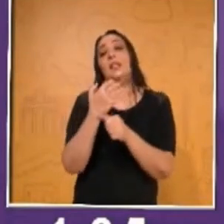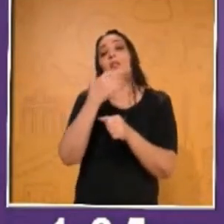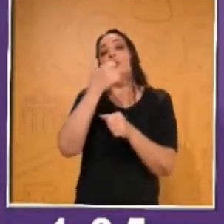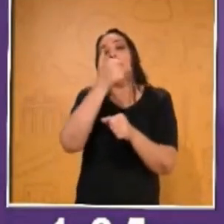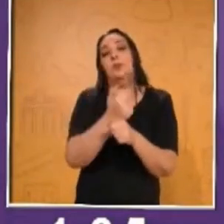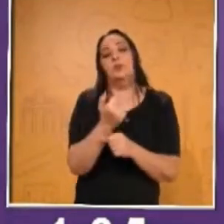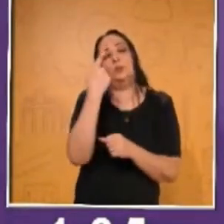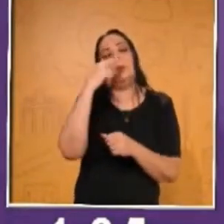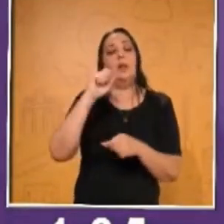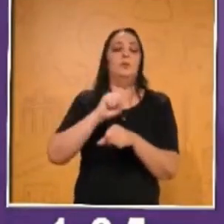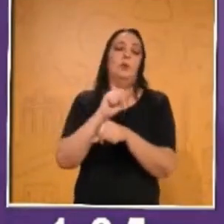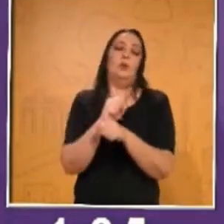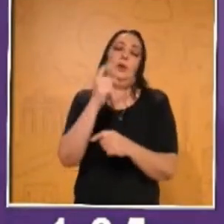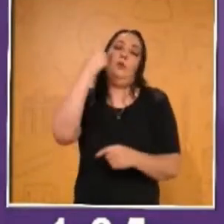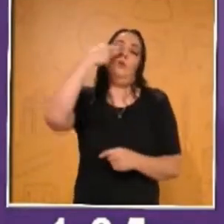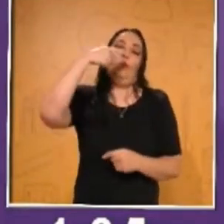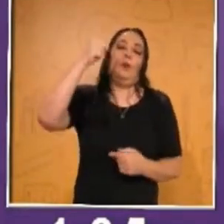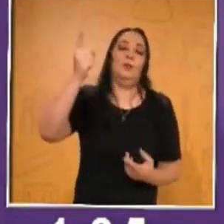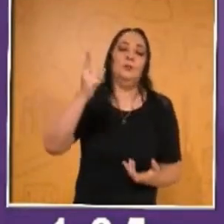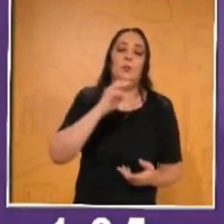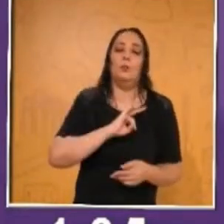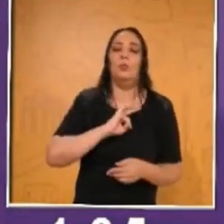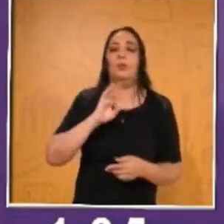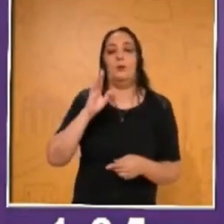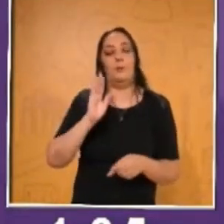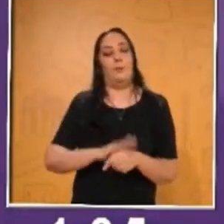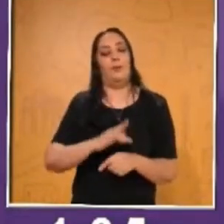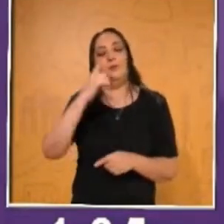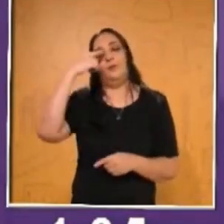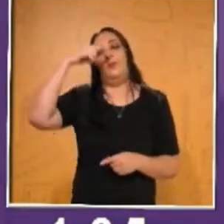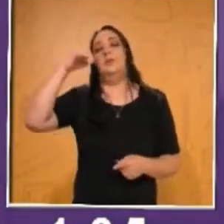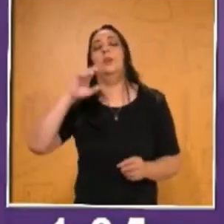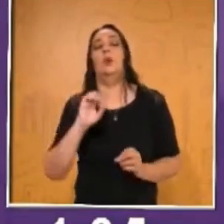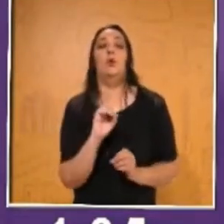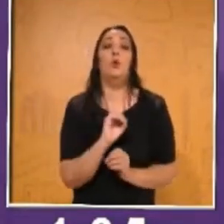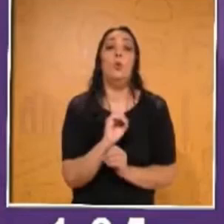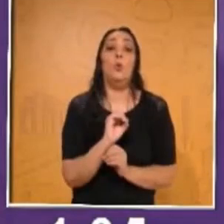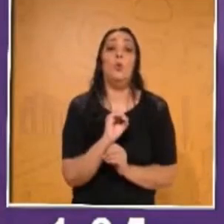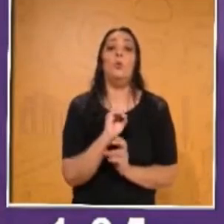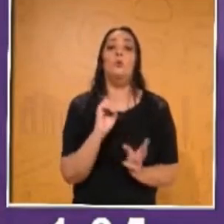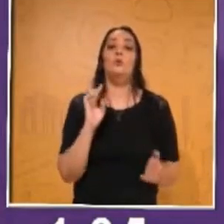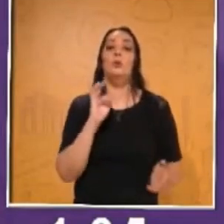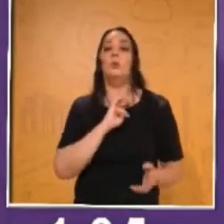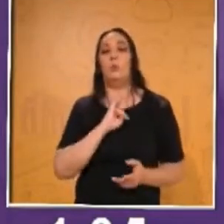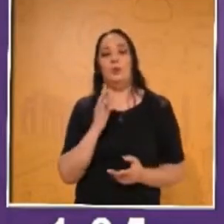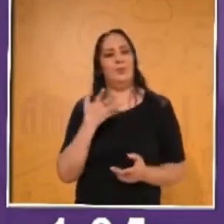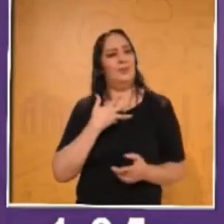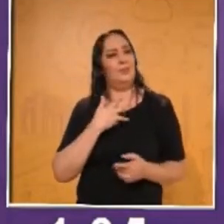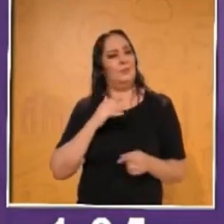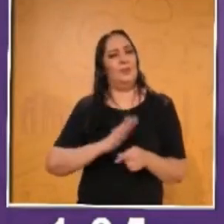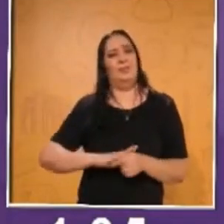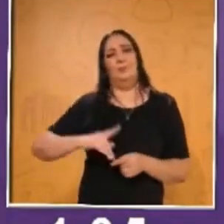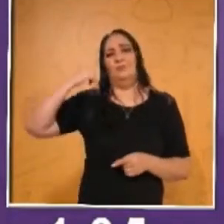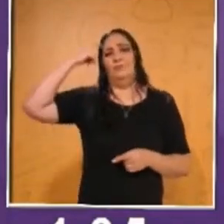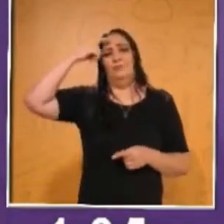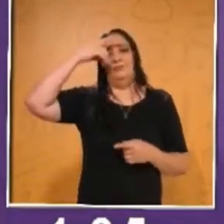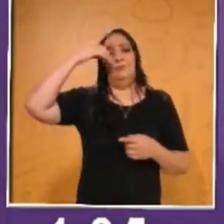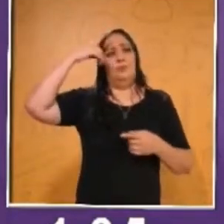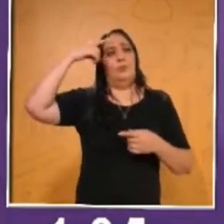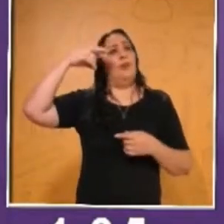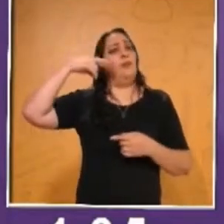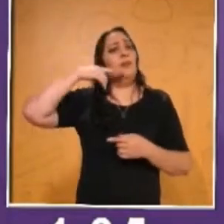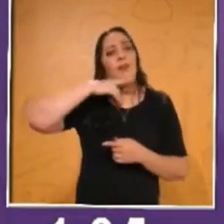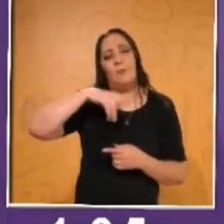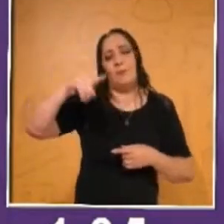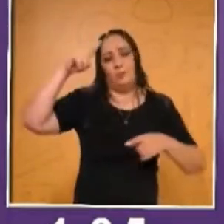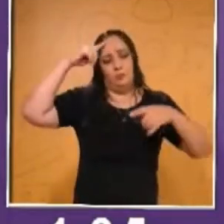que no batallen en la secundaria, que se les facilite. O que tengan más agilidad al momento de contestar